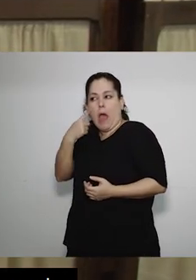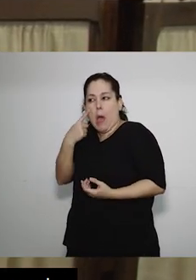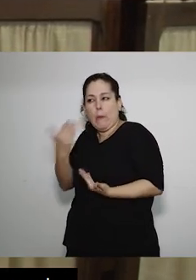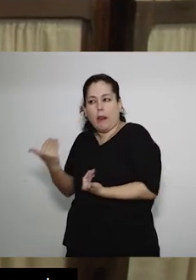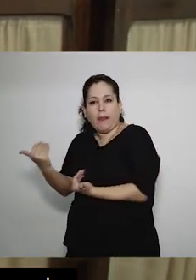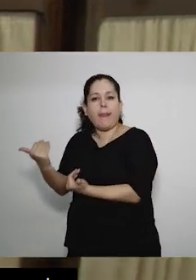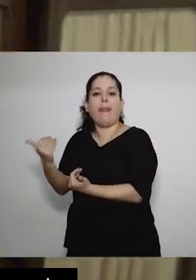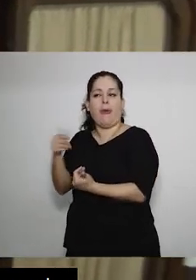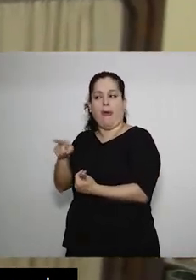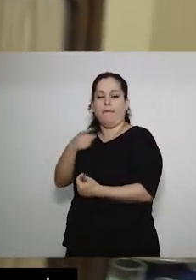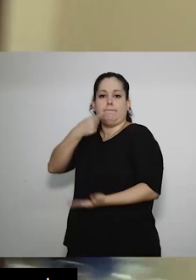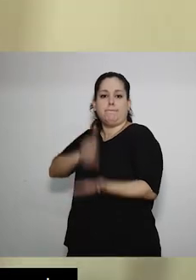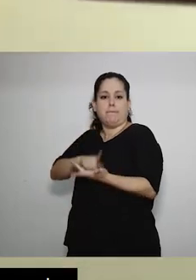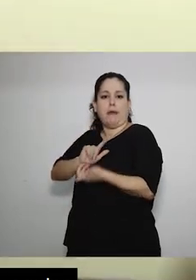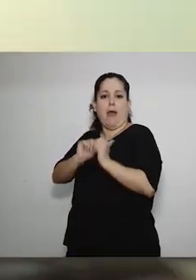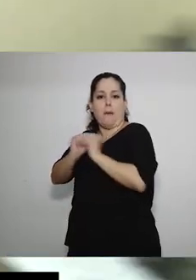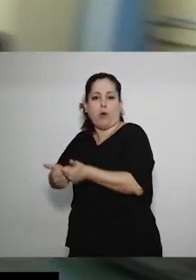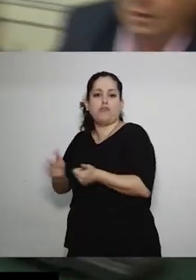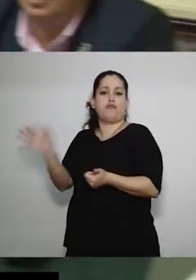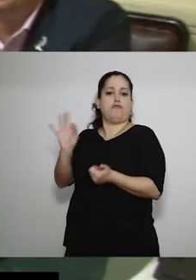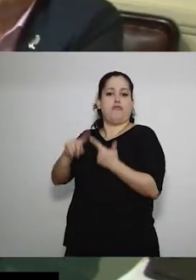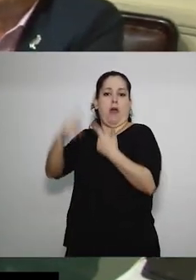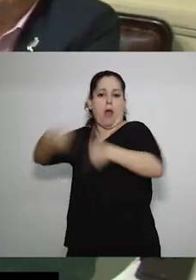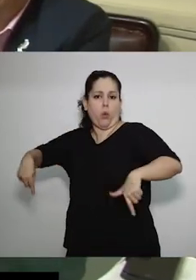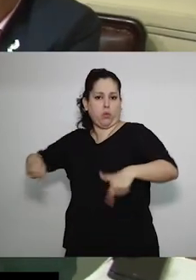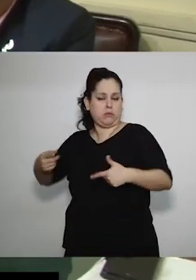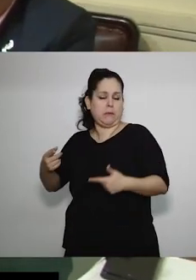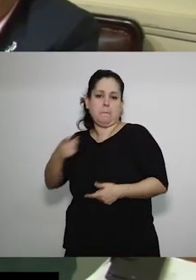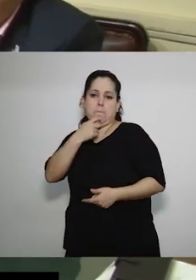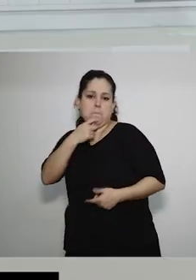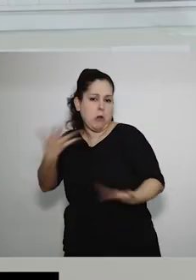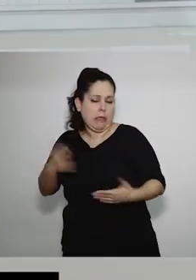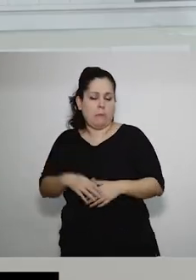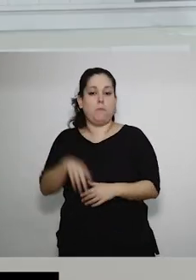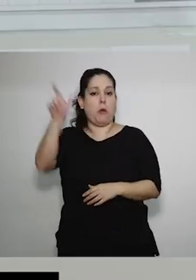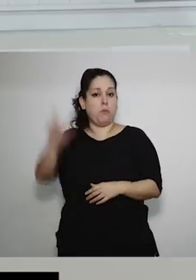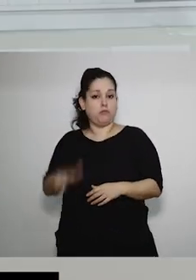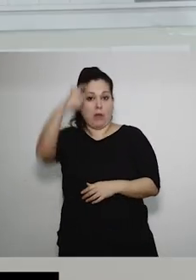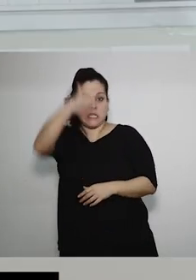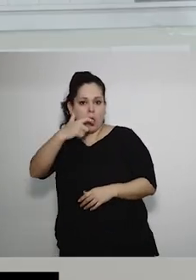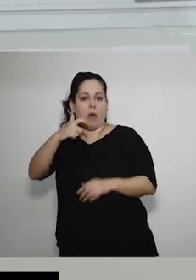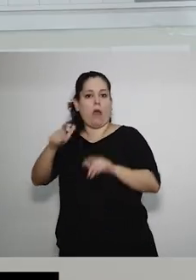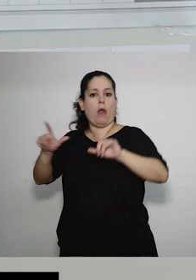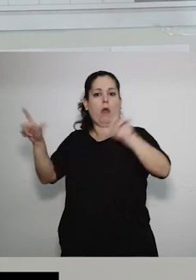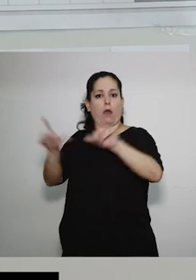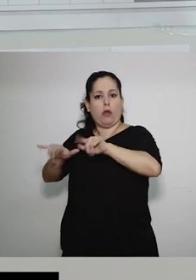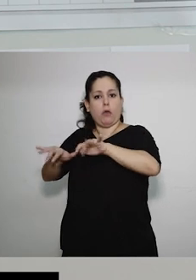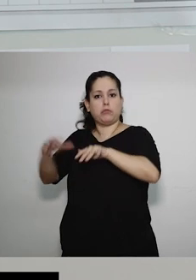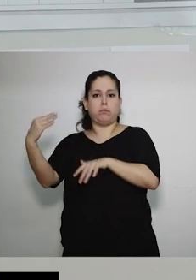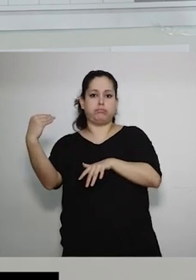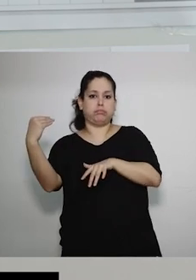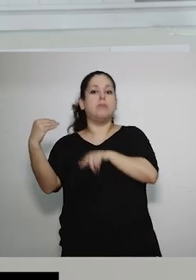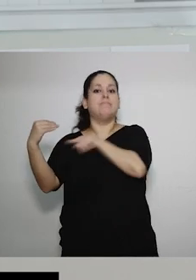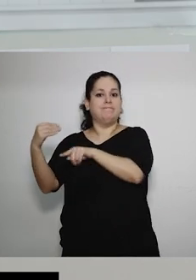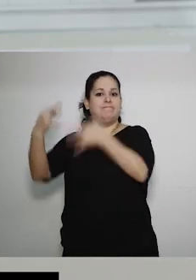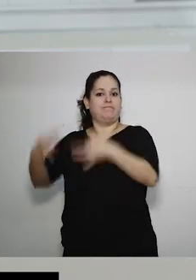se diseña el apoyo. El apoyo o el ajuste. Un ajuste, para que te des una idea, puede ser un lector de pantalla para una persona ciega. Eso